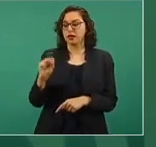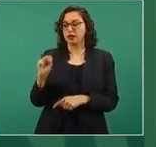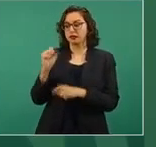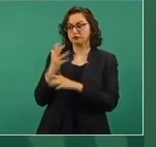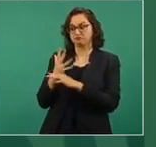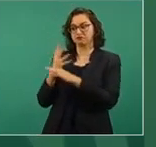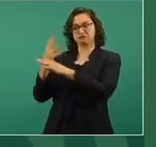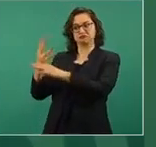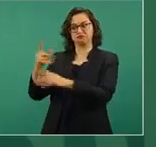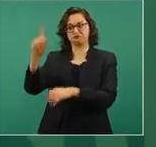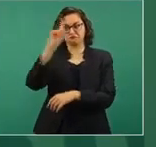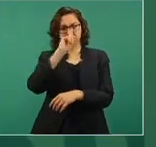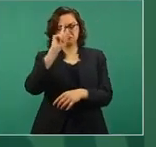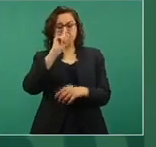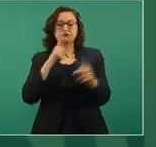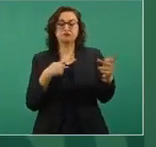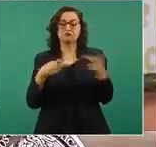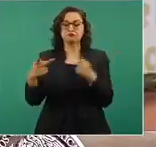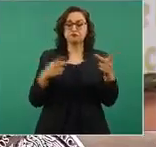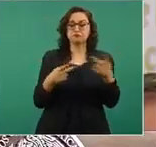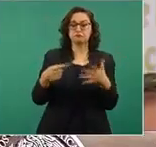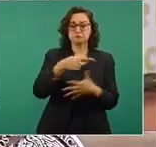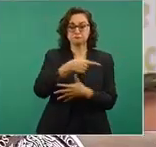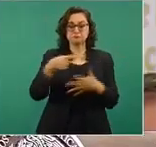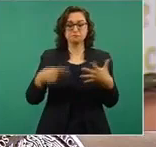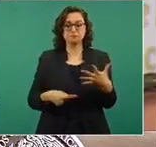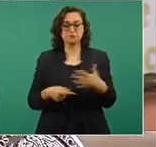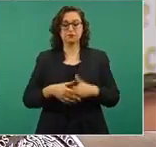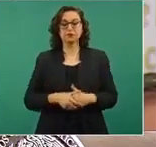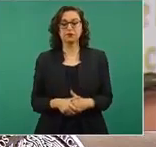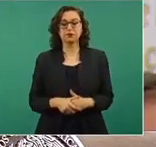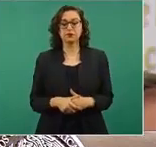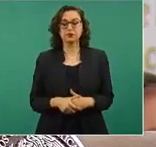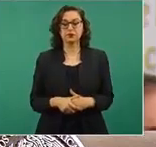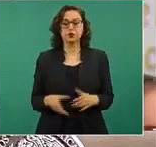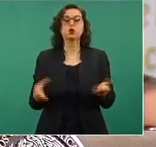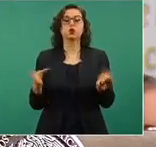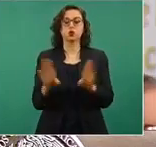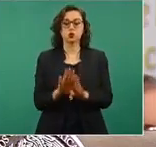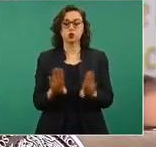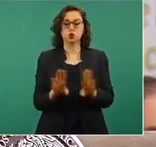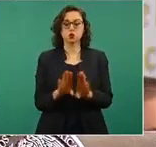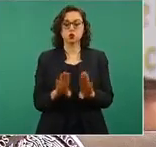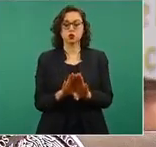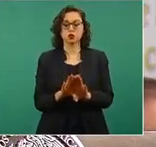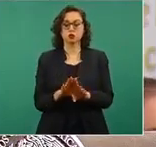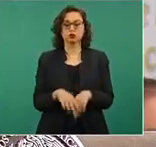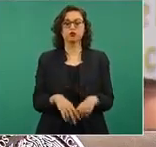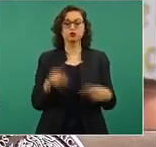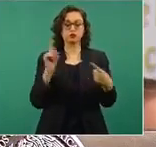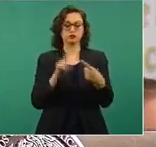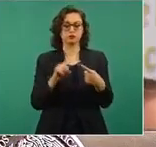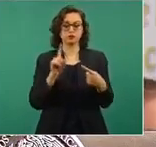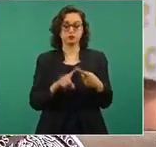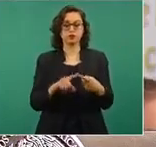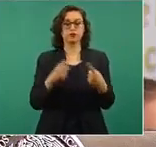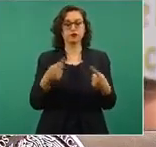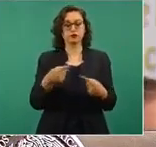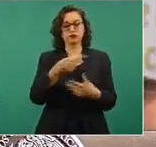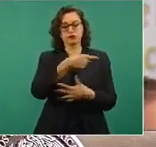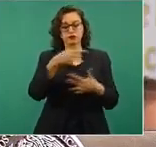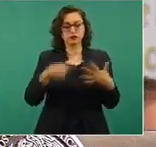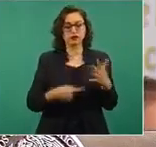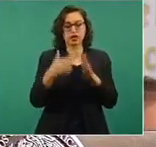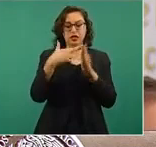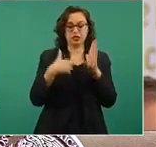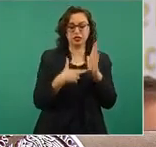un lado, es las medidas de salud pública que permiten reducir la movilidad y el encuentro de las personas en el espacio